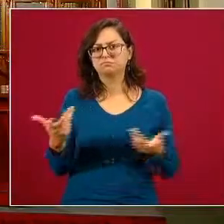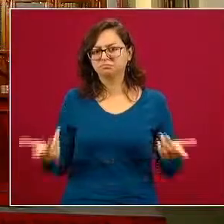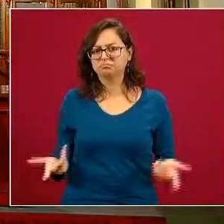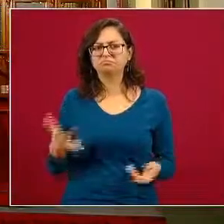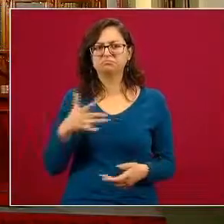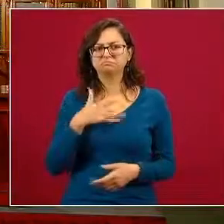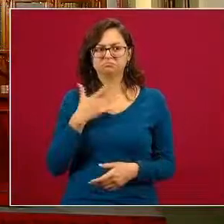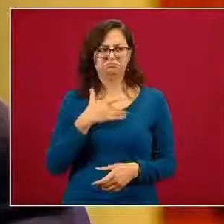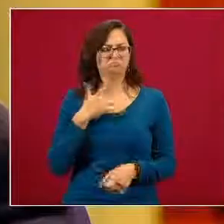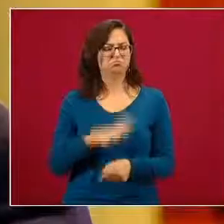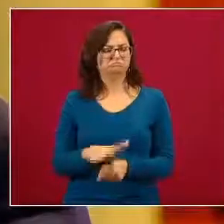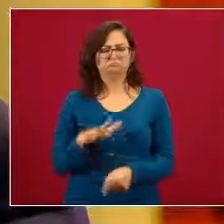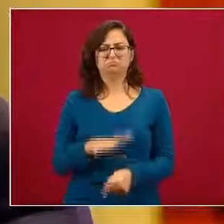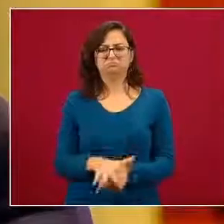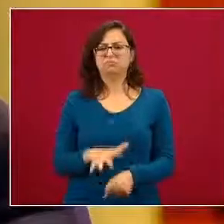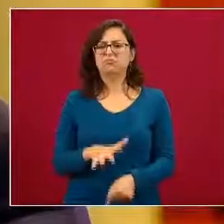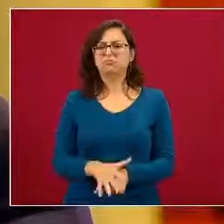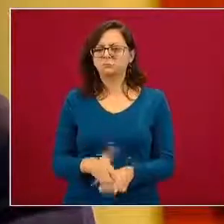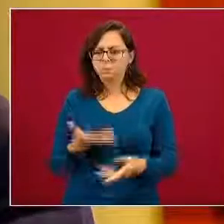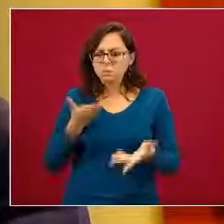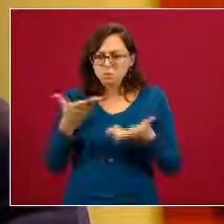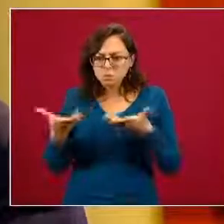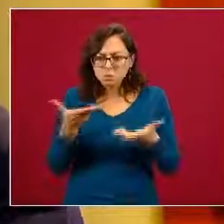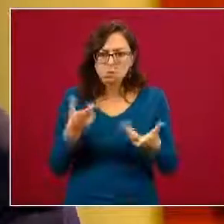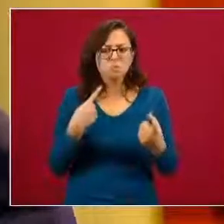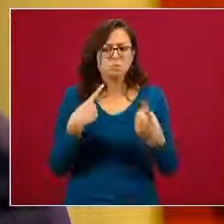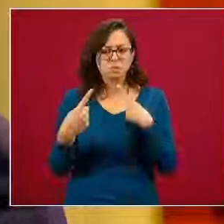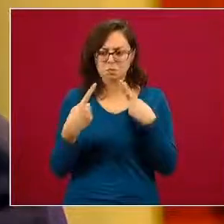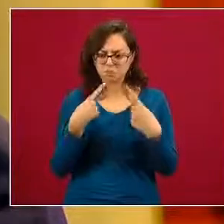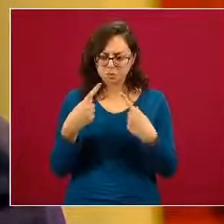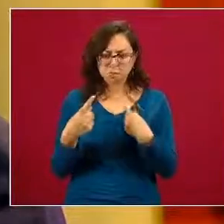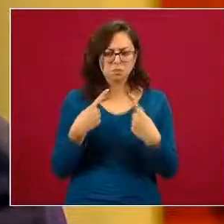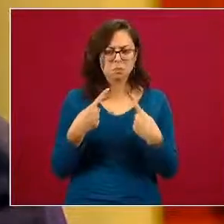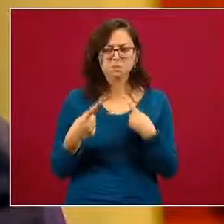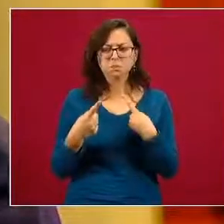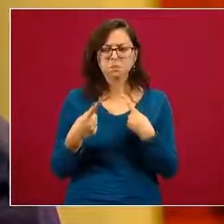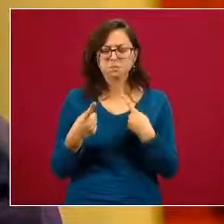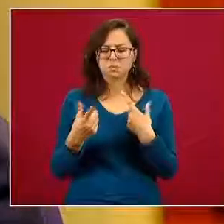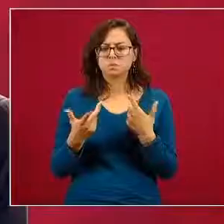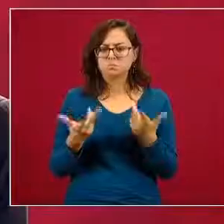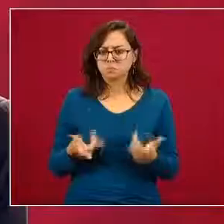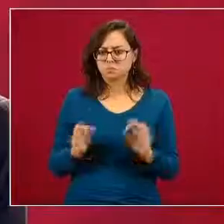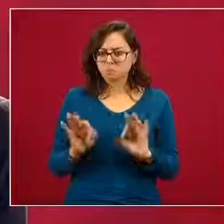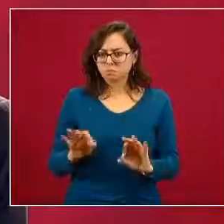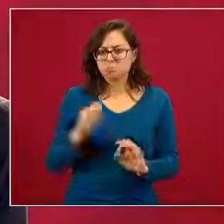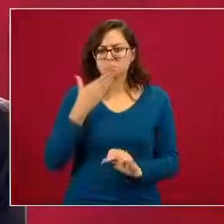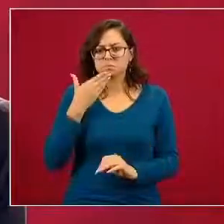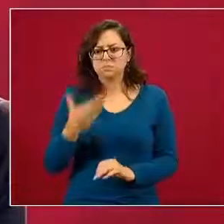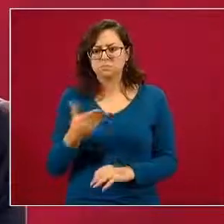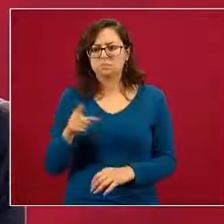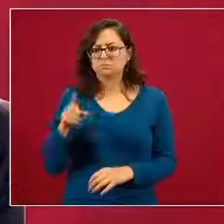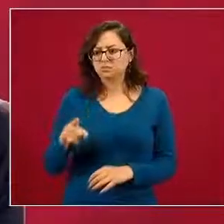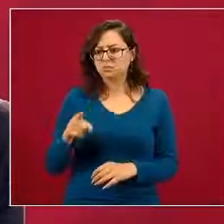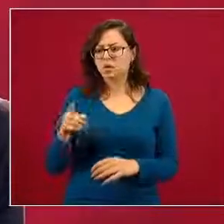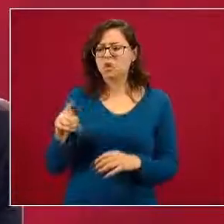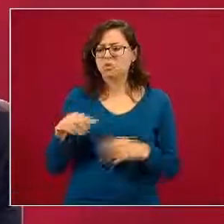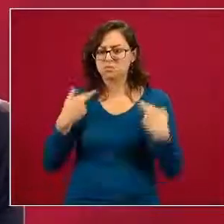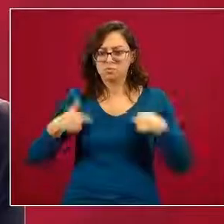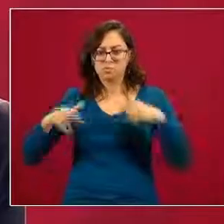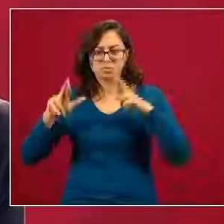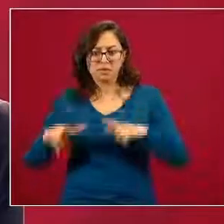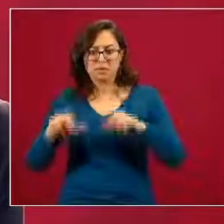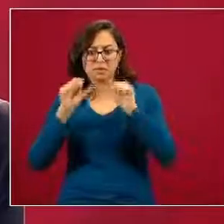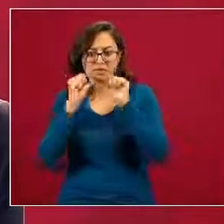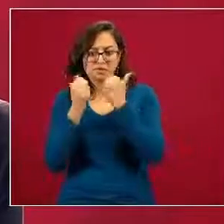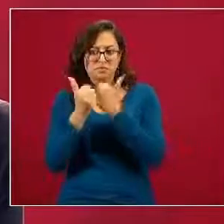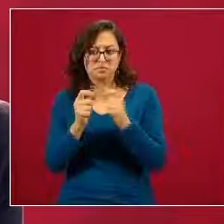satisfacción tenemos diálogo con estas cámaras y asociaciones y hoy fue